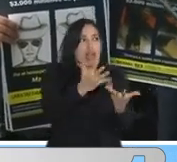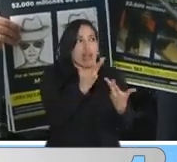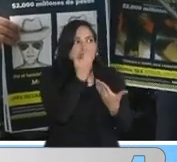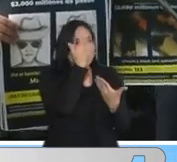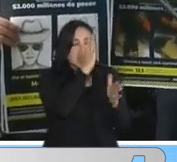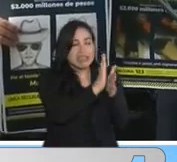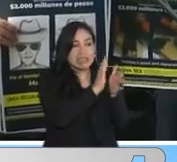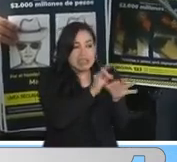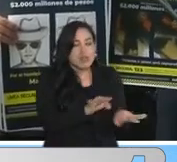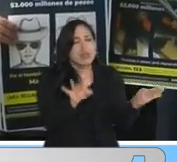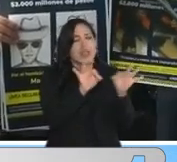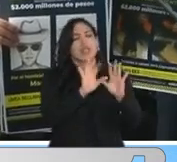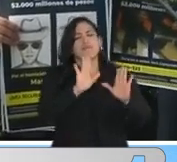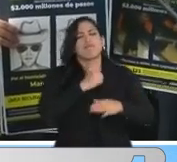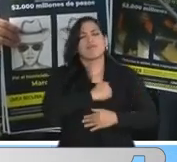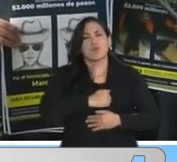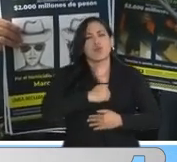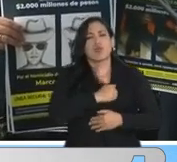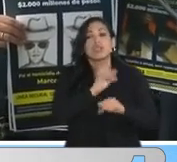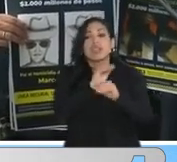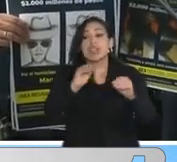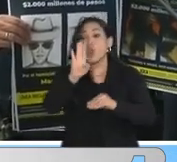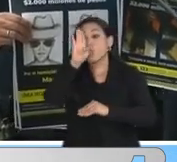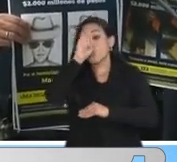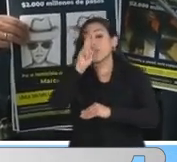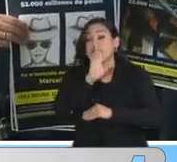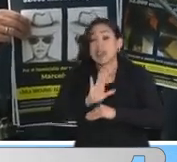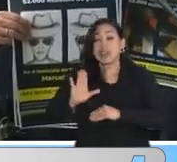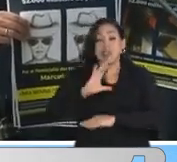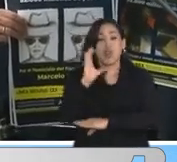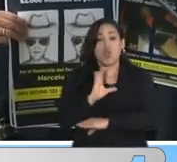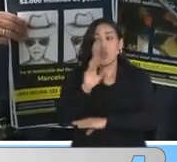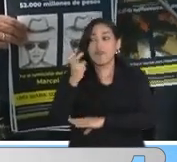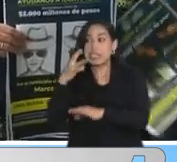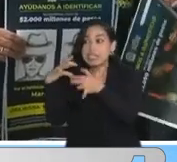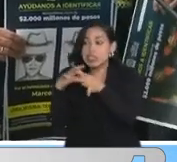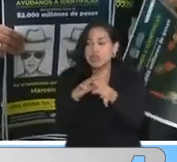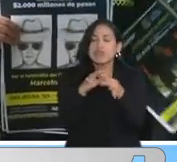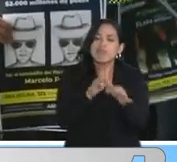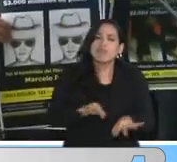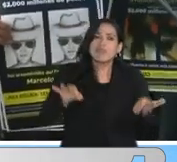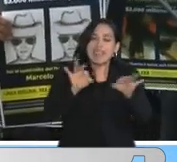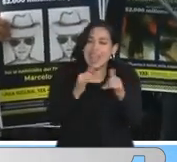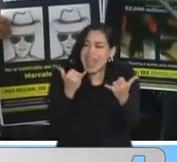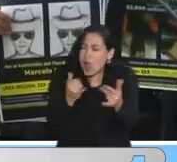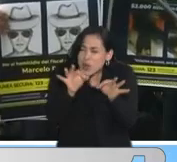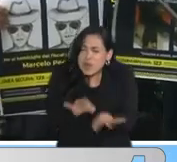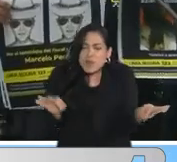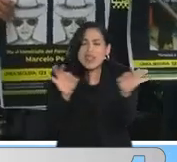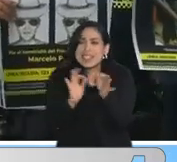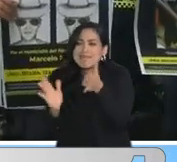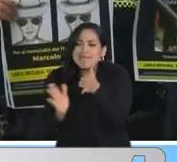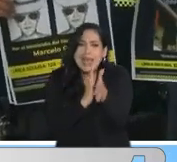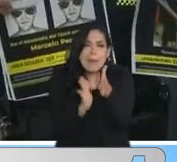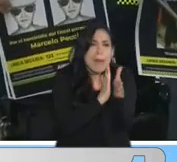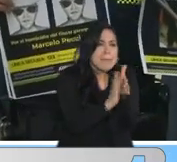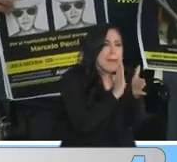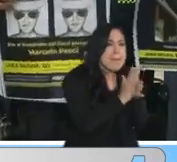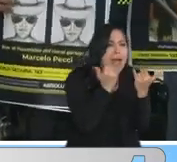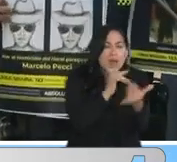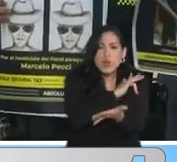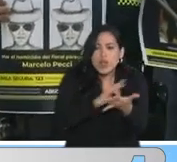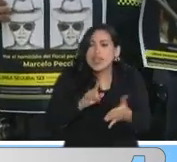Pero por favor, el mensaje de la Policía de Colombia con la Fiscalía es que estas horas son vitales para nosotros y nos ayuden